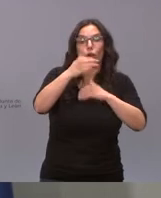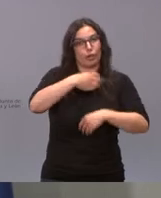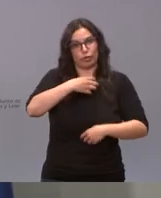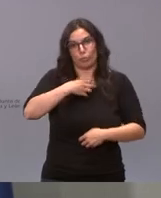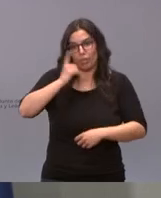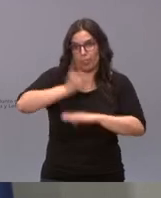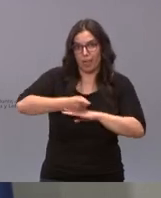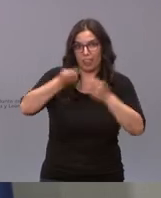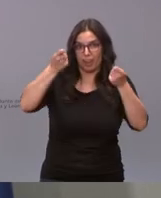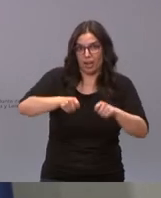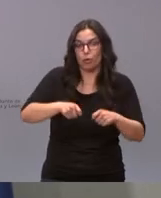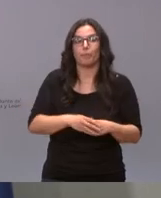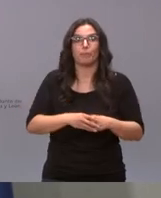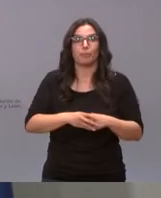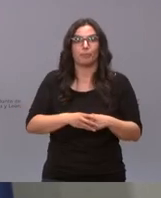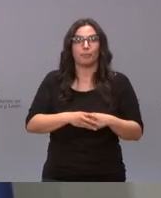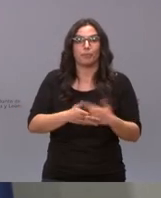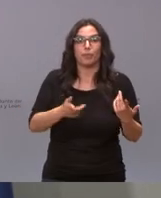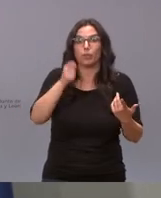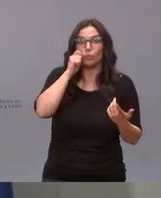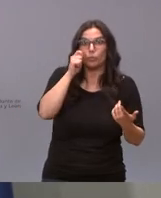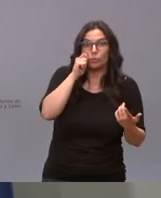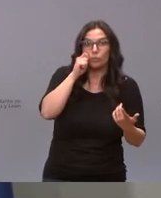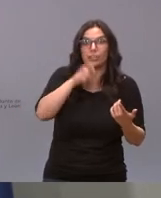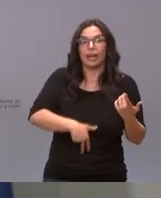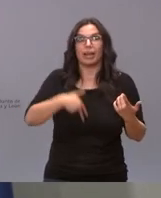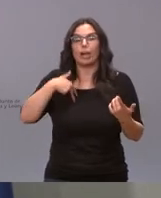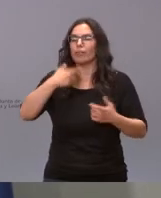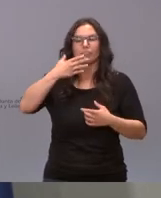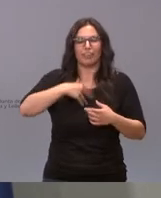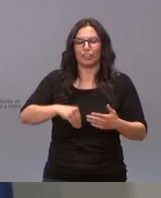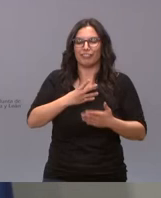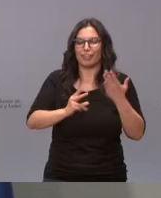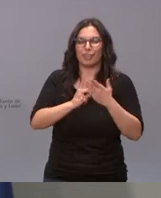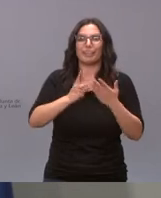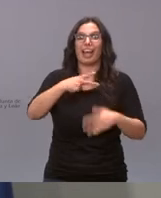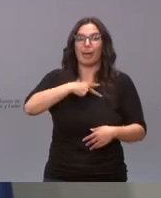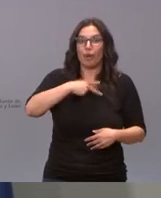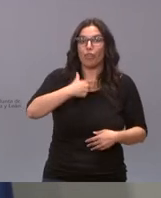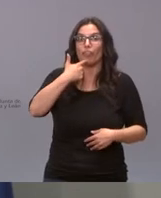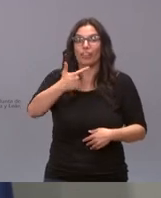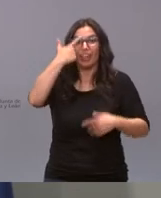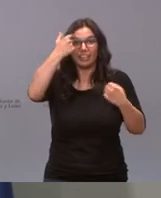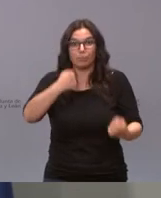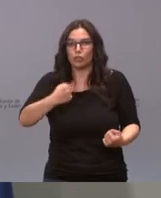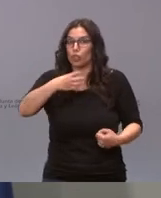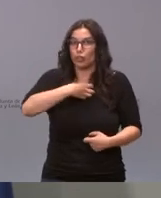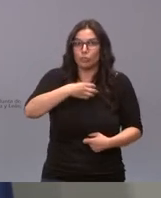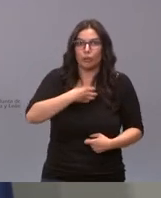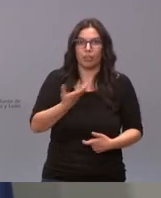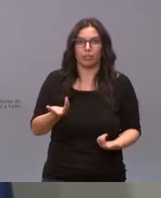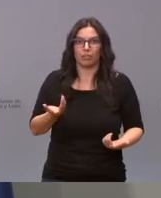se puede confinar ¿qué opinan los juristas? que no se puede confinar de manera generalizada ¿qué podemos confinar? municipios entidades edificios